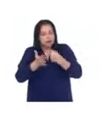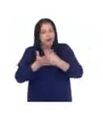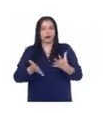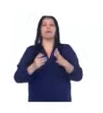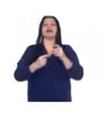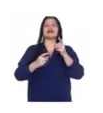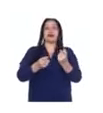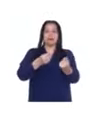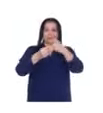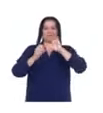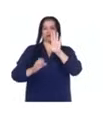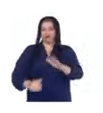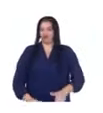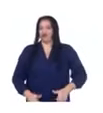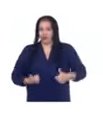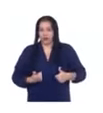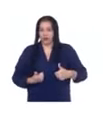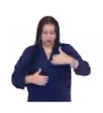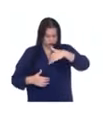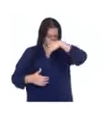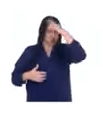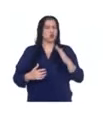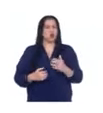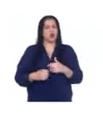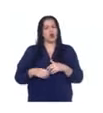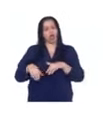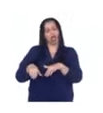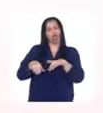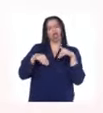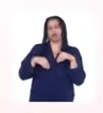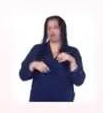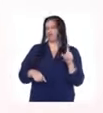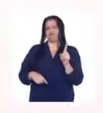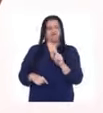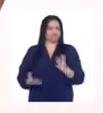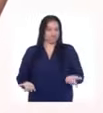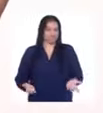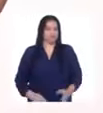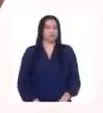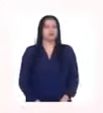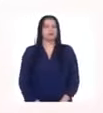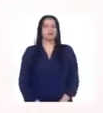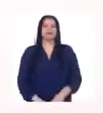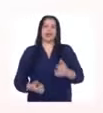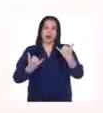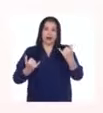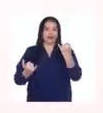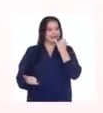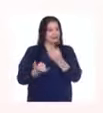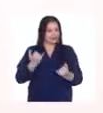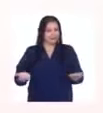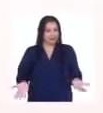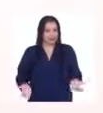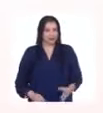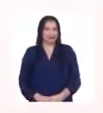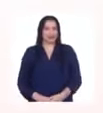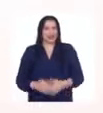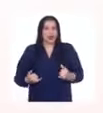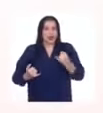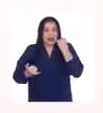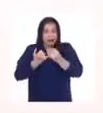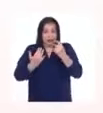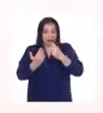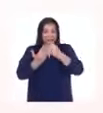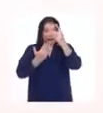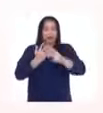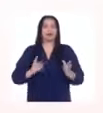volverla parte de tu vida nunca se rinda nunca eso es todo por hoy ahorita termina